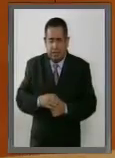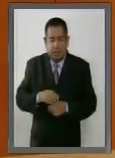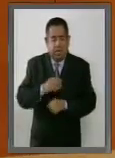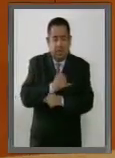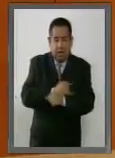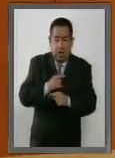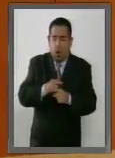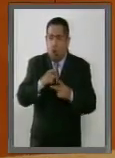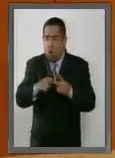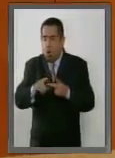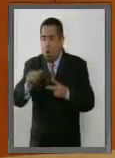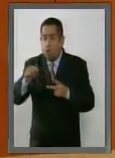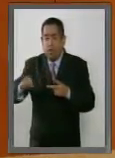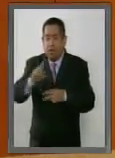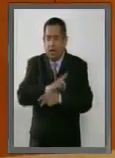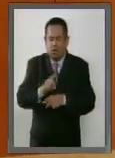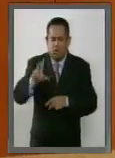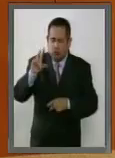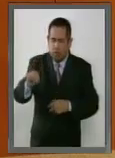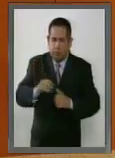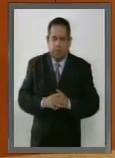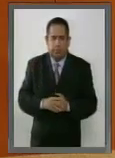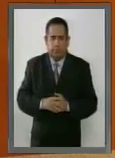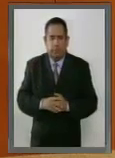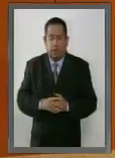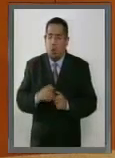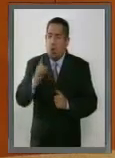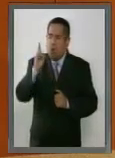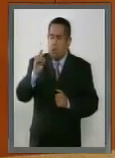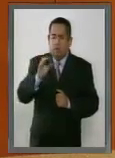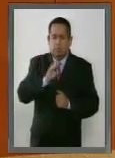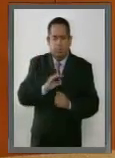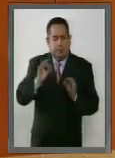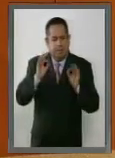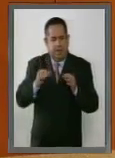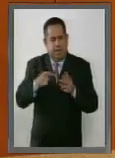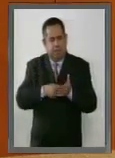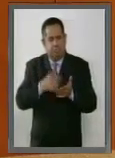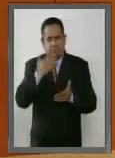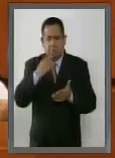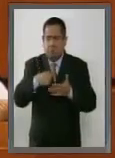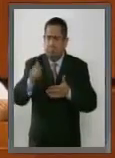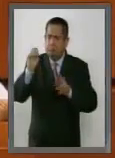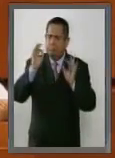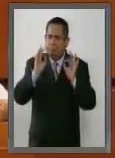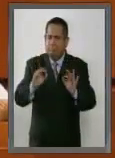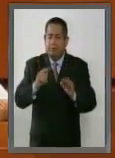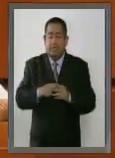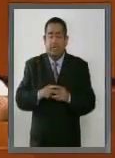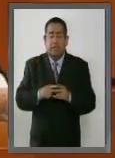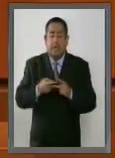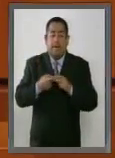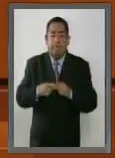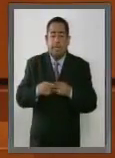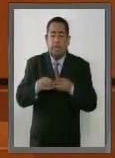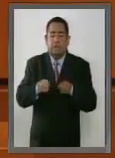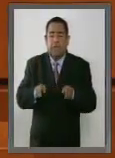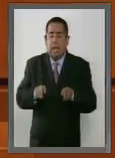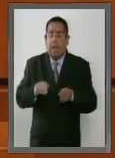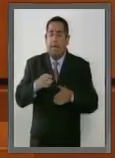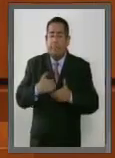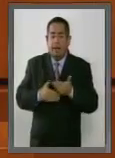ninguna otra del Distrito Federal. La gran virtud de esta reforma es que abre la puerta a